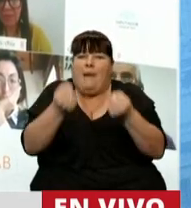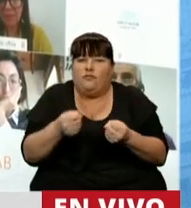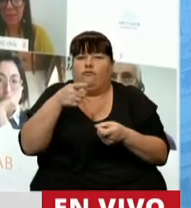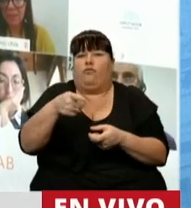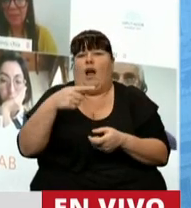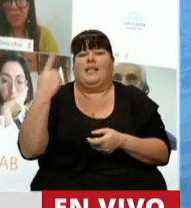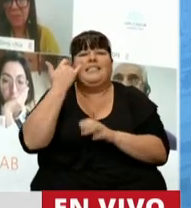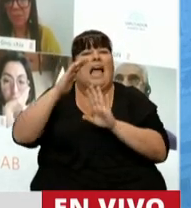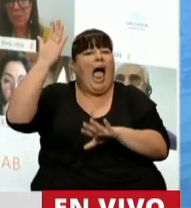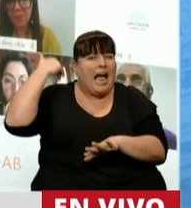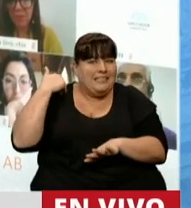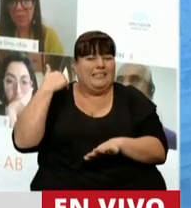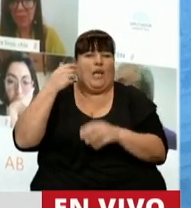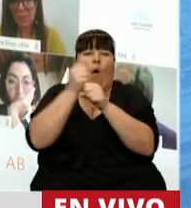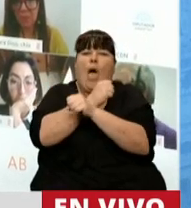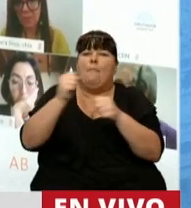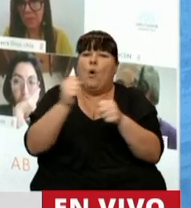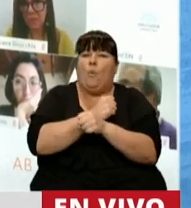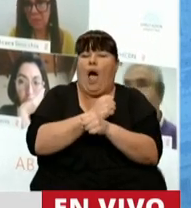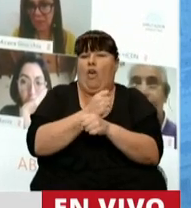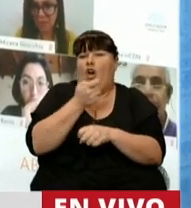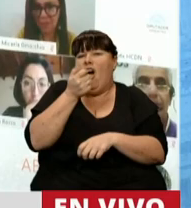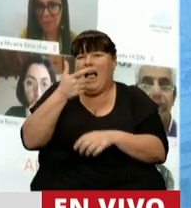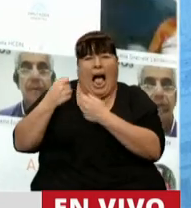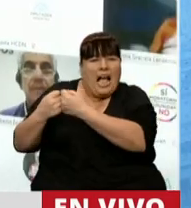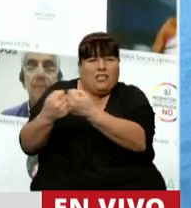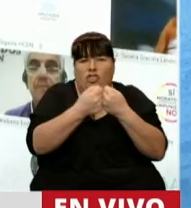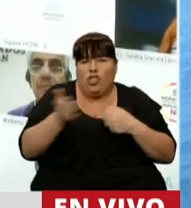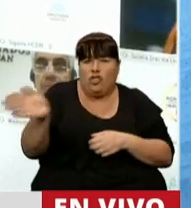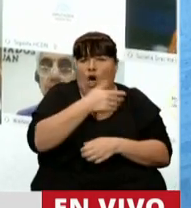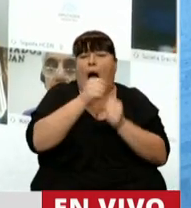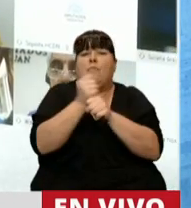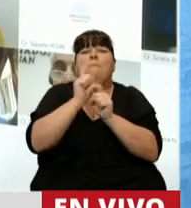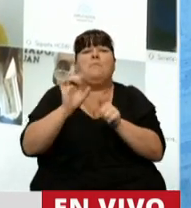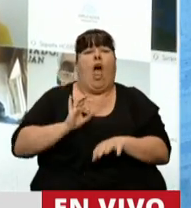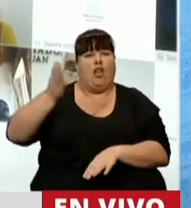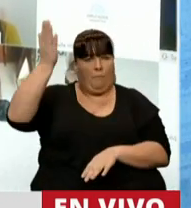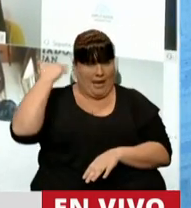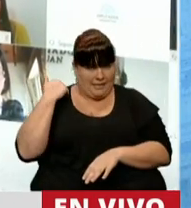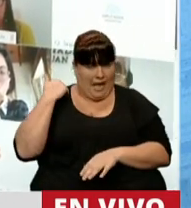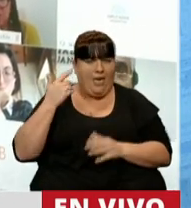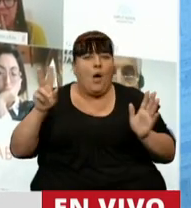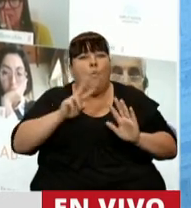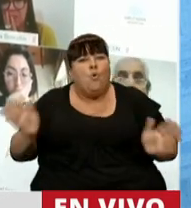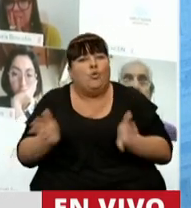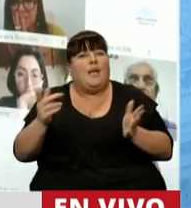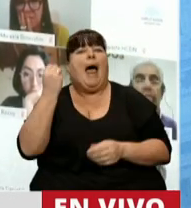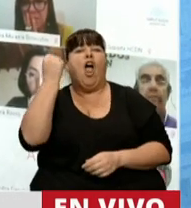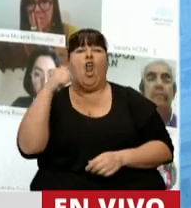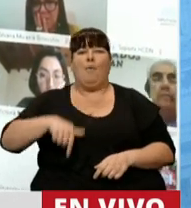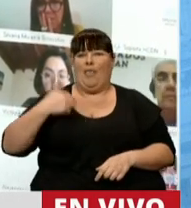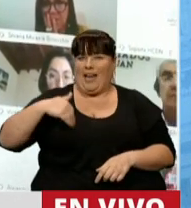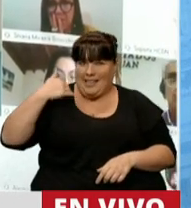que ya perseguía la iniciativa cuando se aprobó casi por unanimidad el año pasado. Un impulso para que la economía